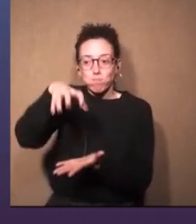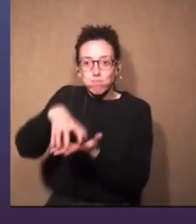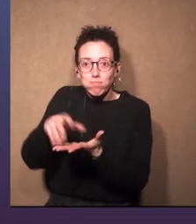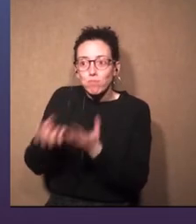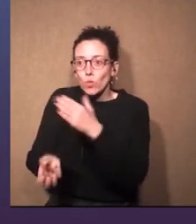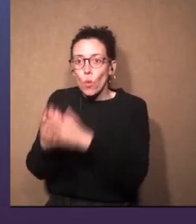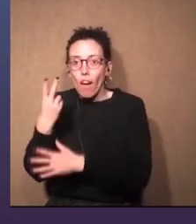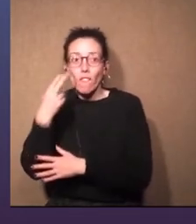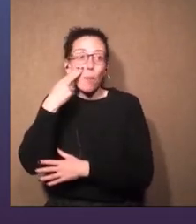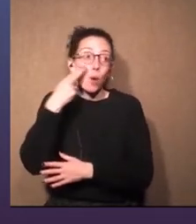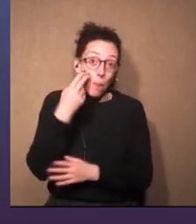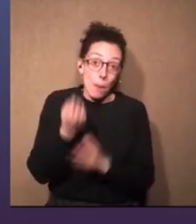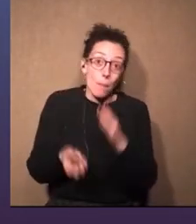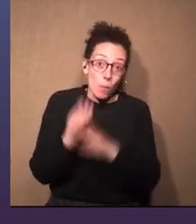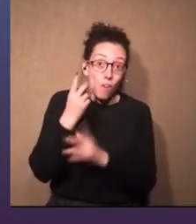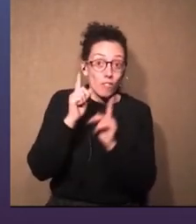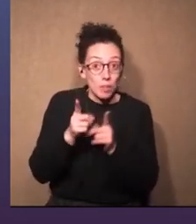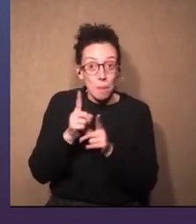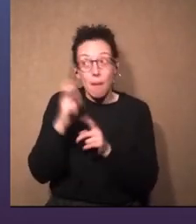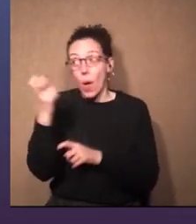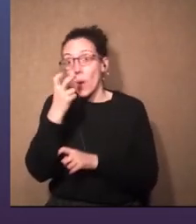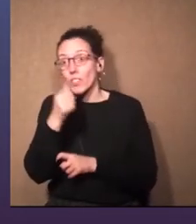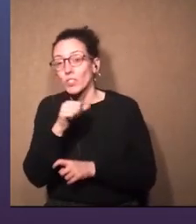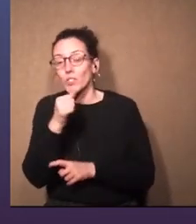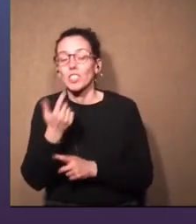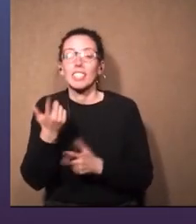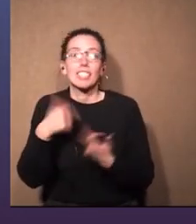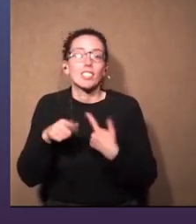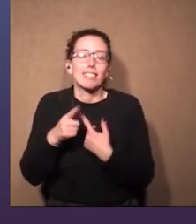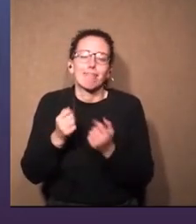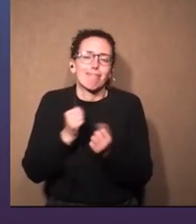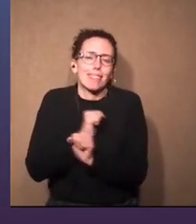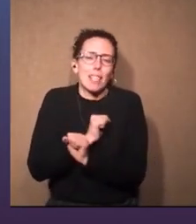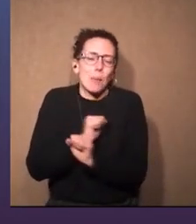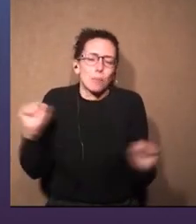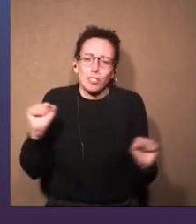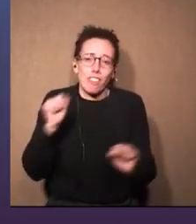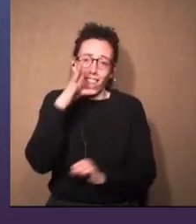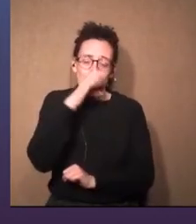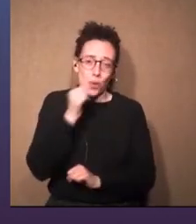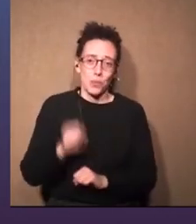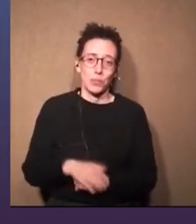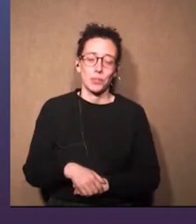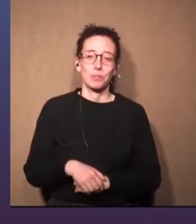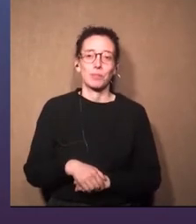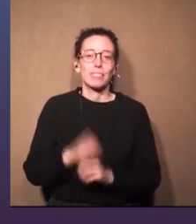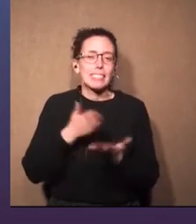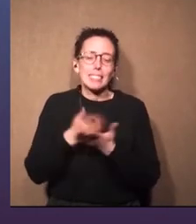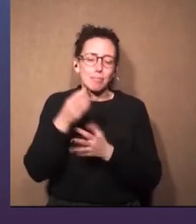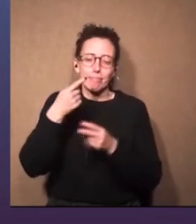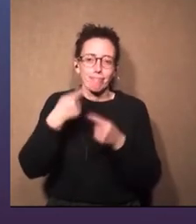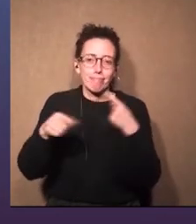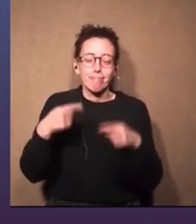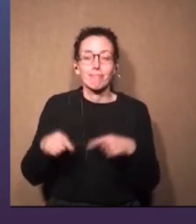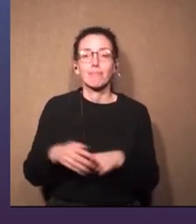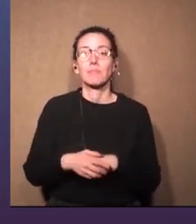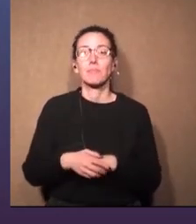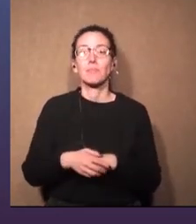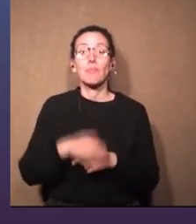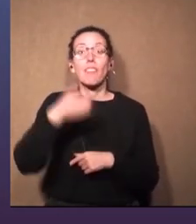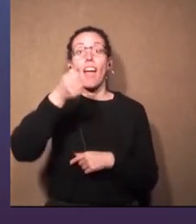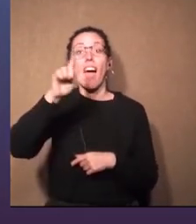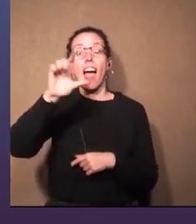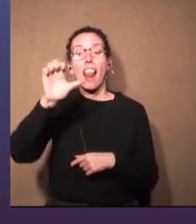un montaje nuevo, un problema nuevo que resolver. Así que... Imposible ocurrirse. Dinámico. Ale.